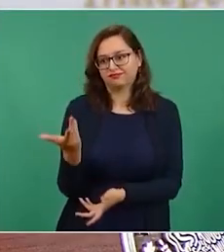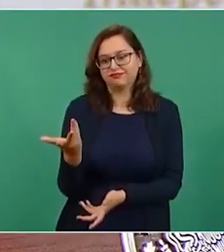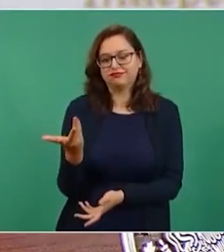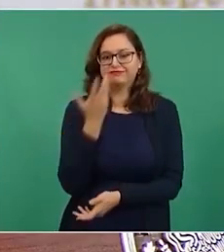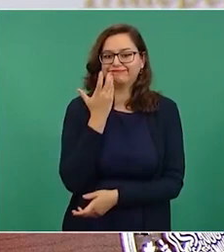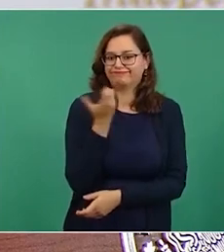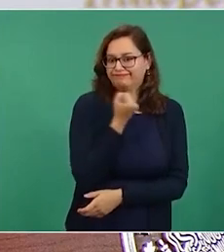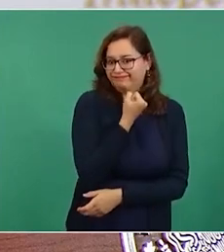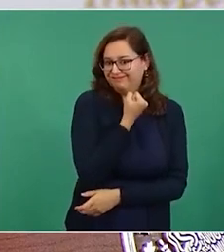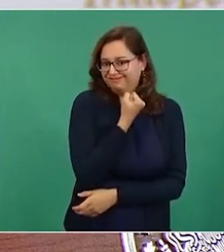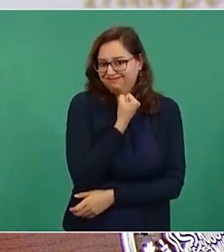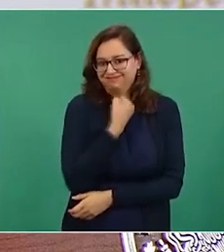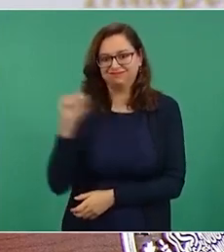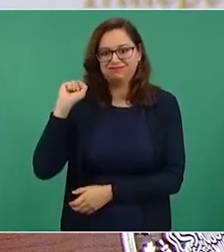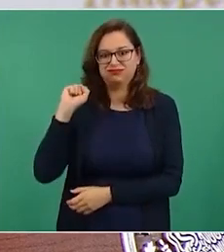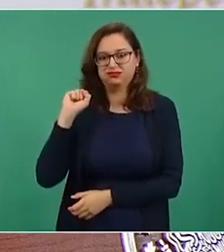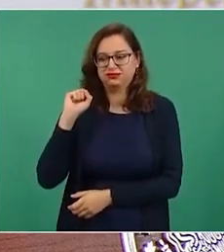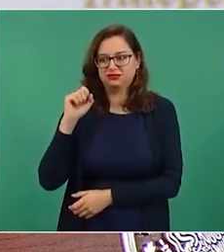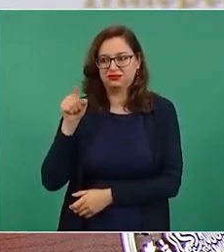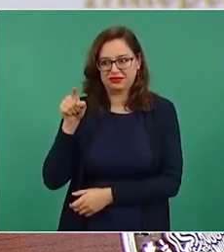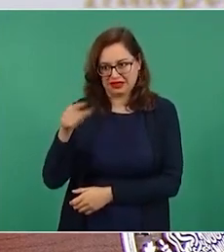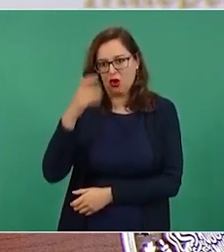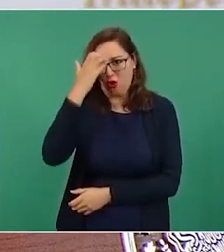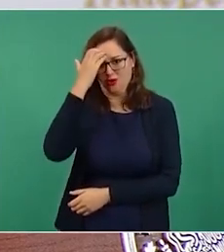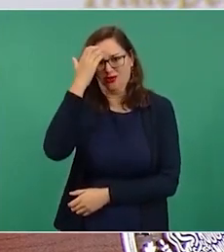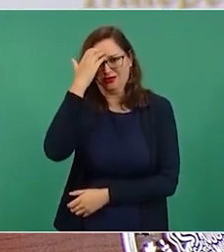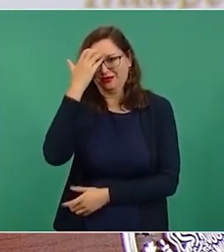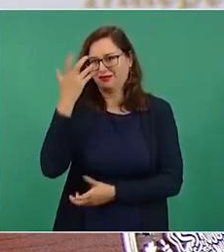por científicos.